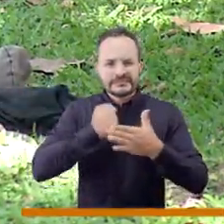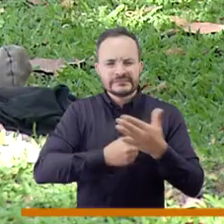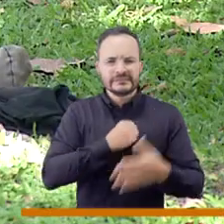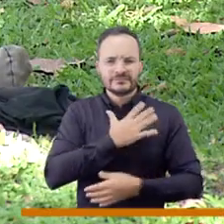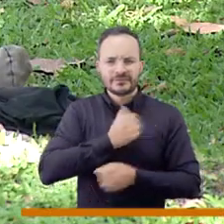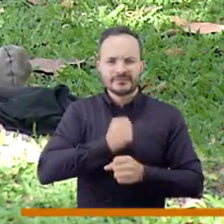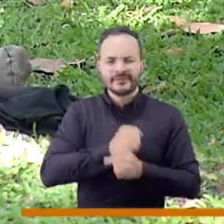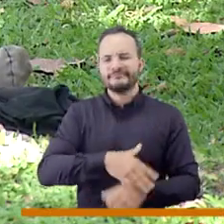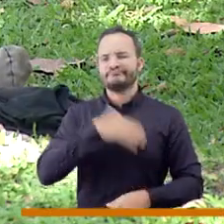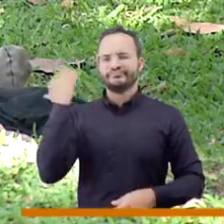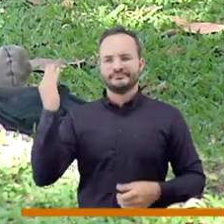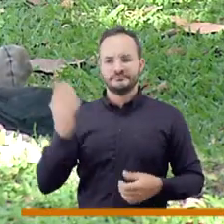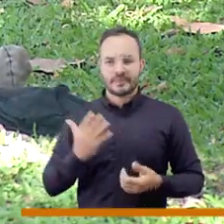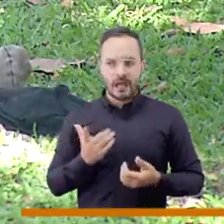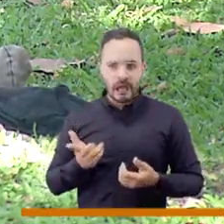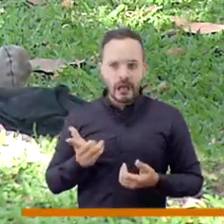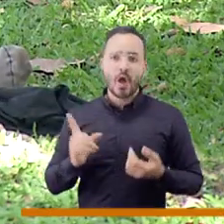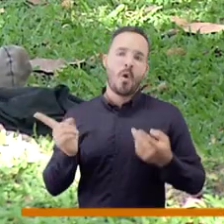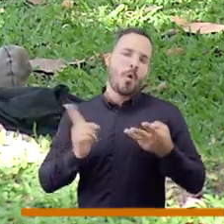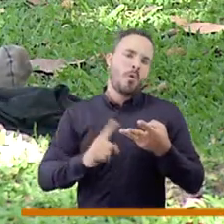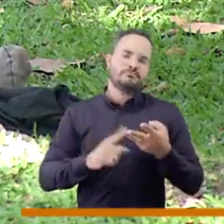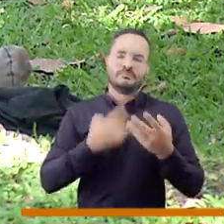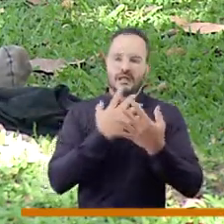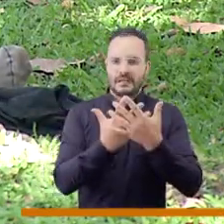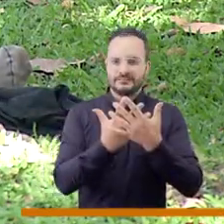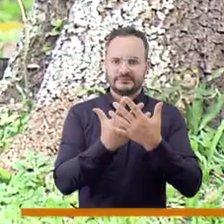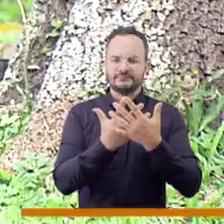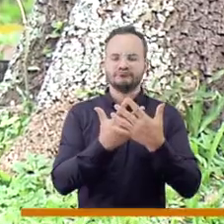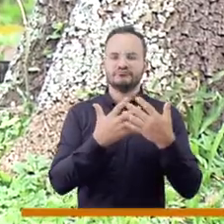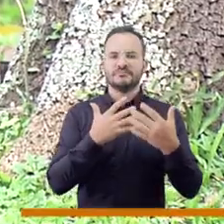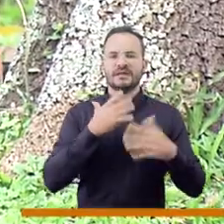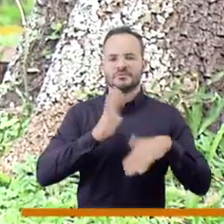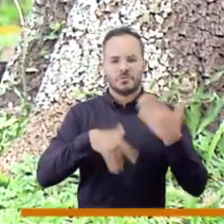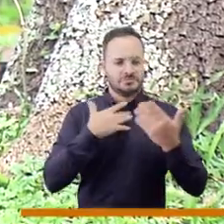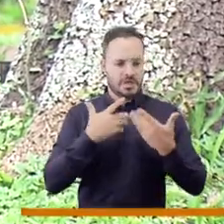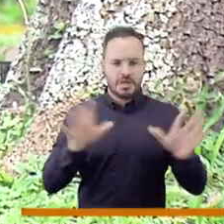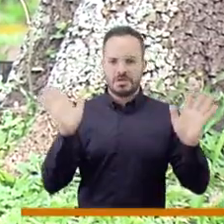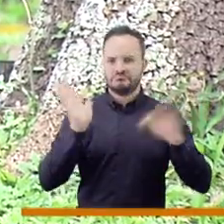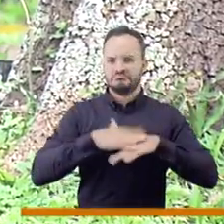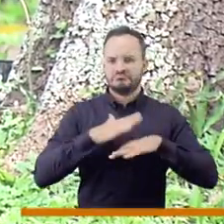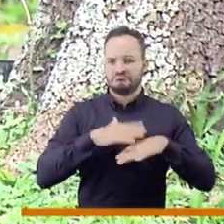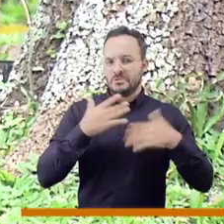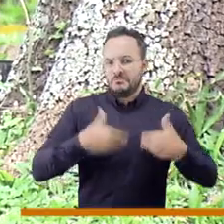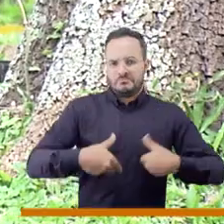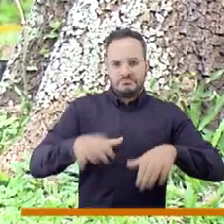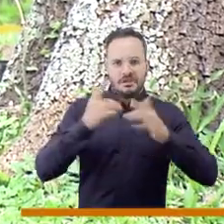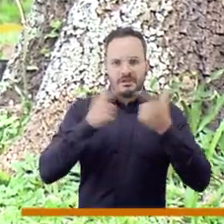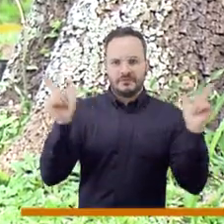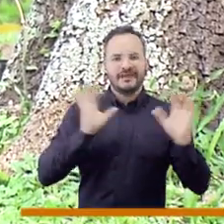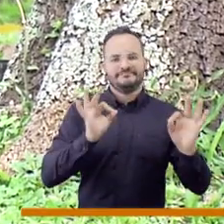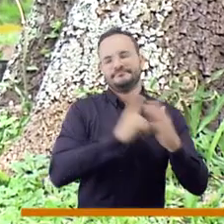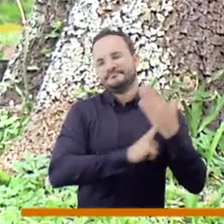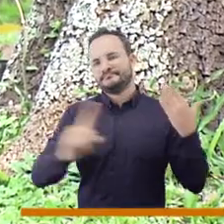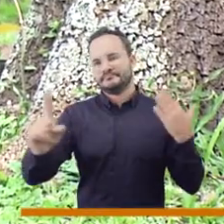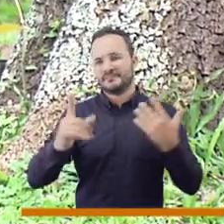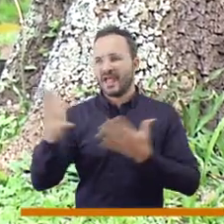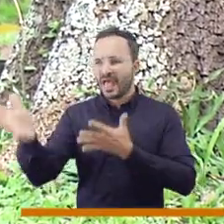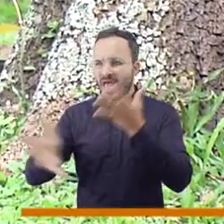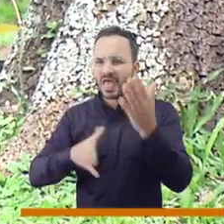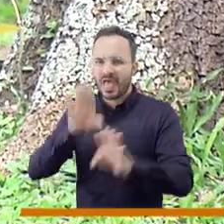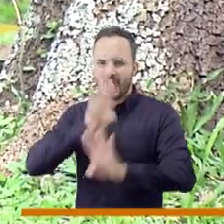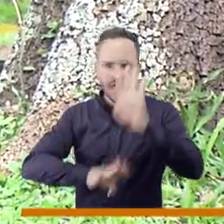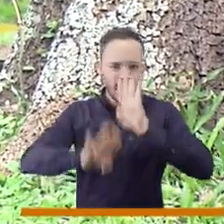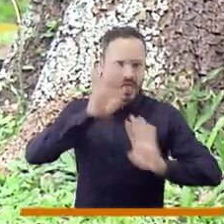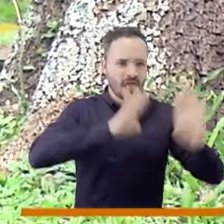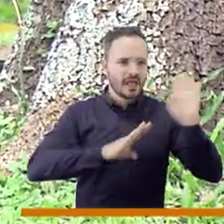pueblo o de otro departamento y no encontró un empleo, un hombre que salió de la cárcel a pagar un delito y nadie le volvió